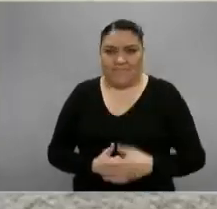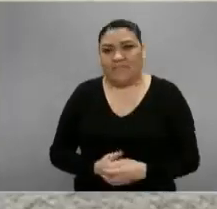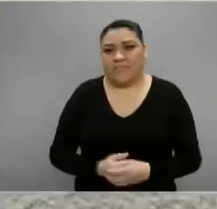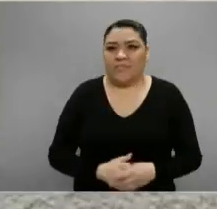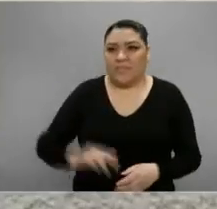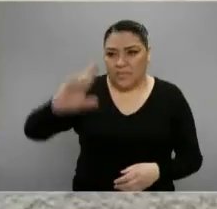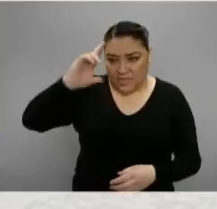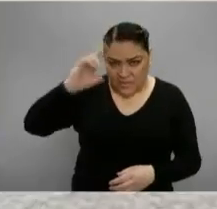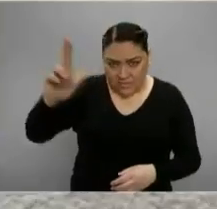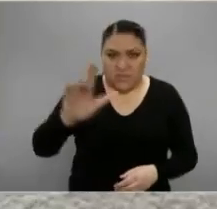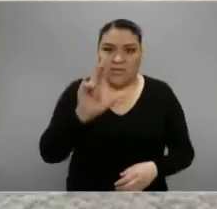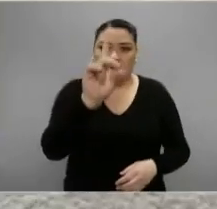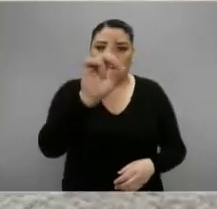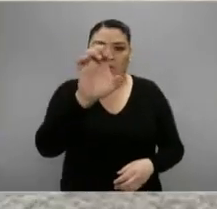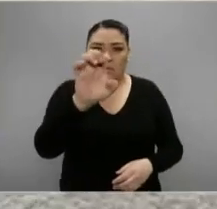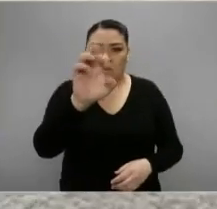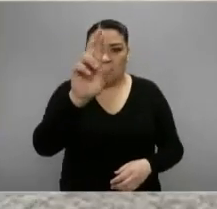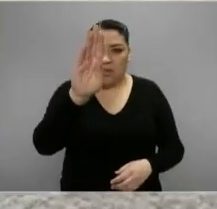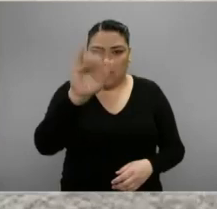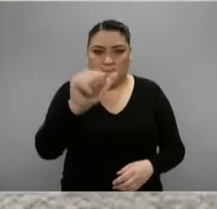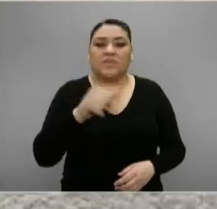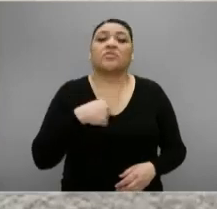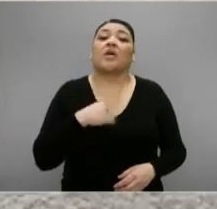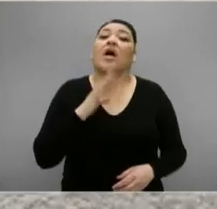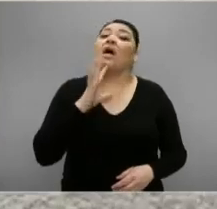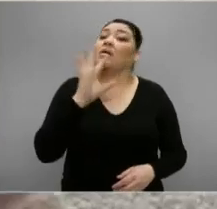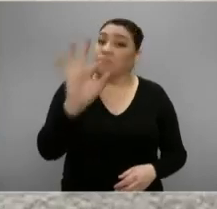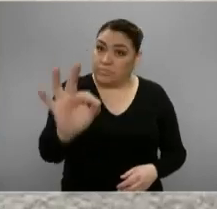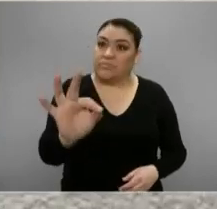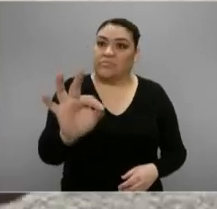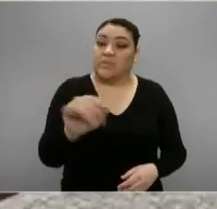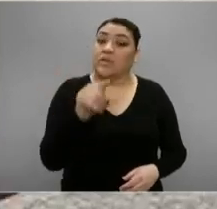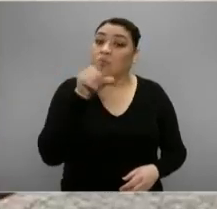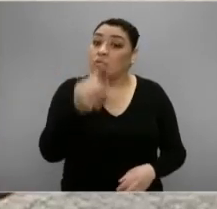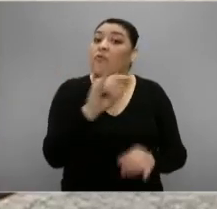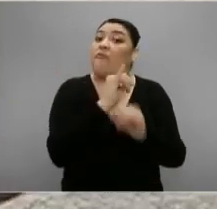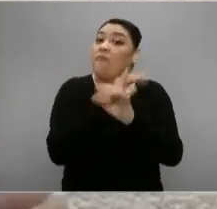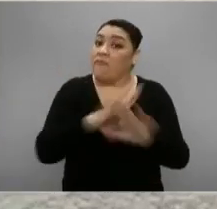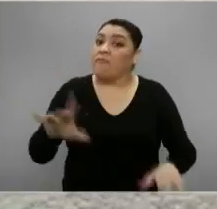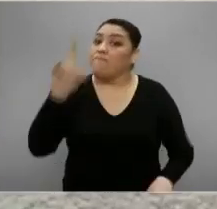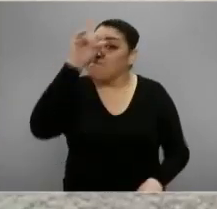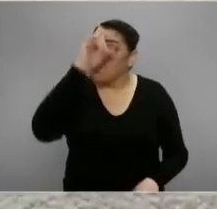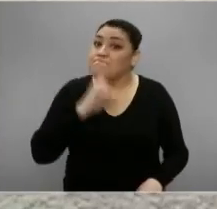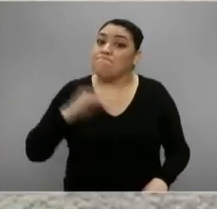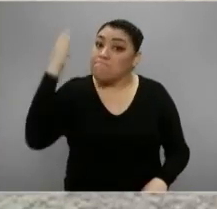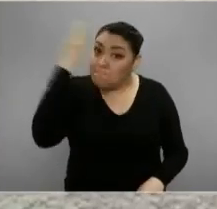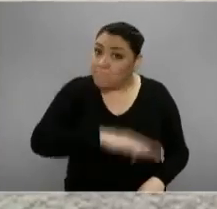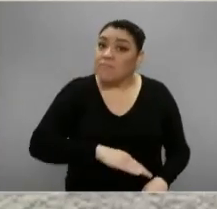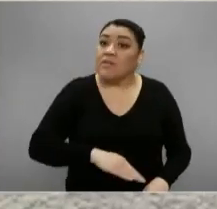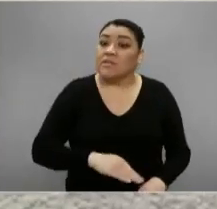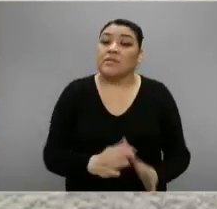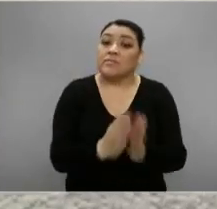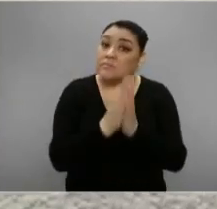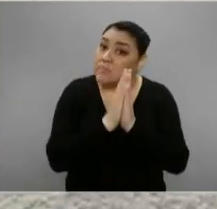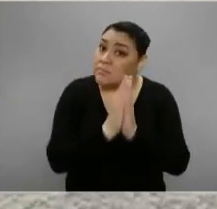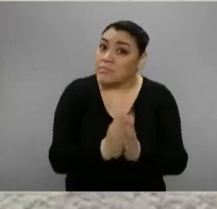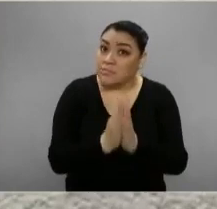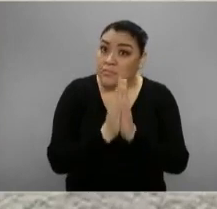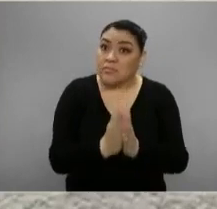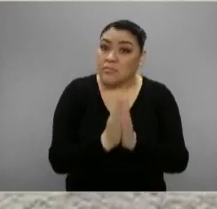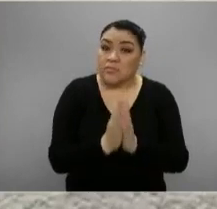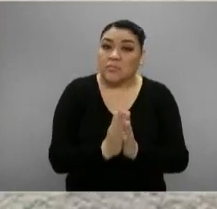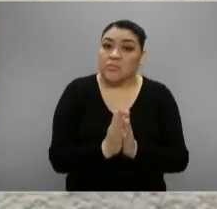Hola, señor Derbez. Tengo un mensaje para usted. Su información es falsa. Le quiero pedir un favor.